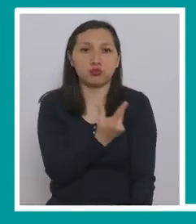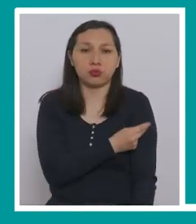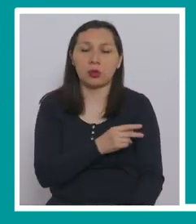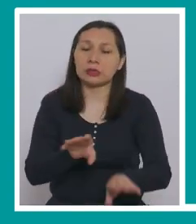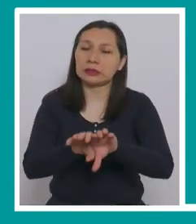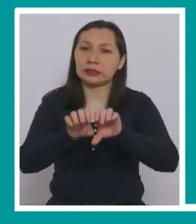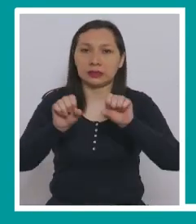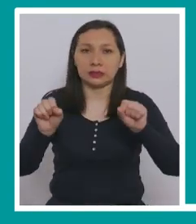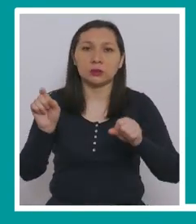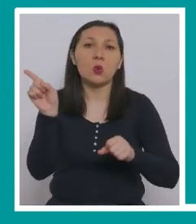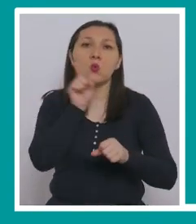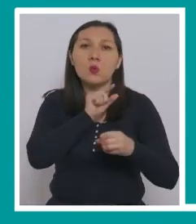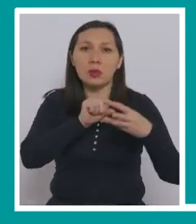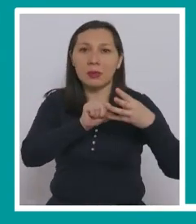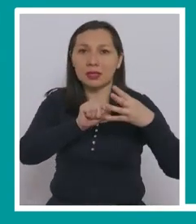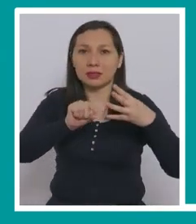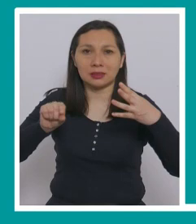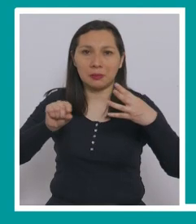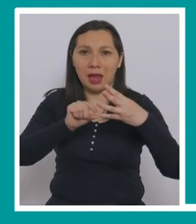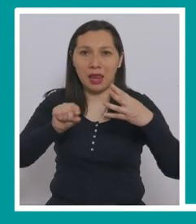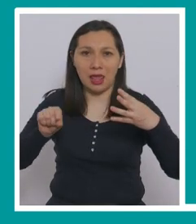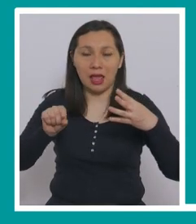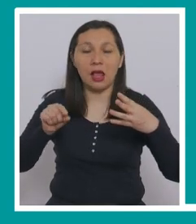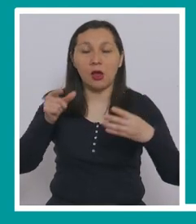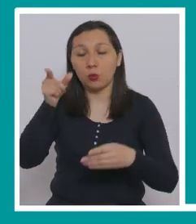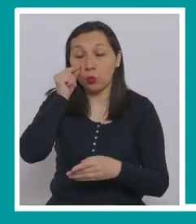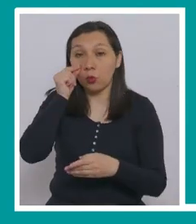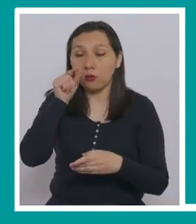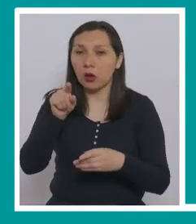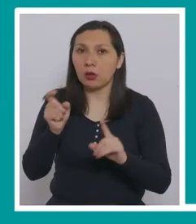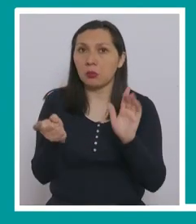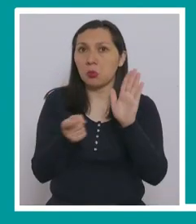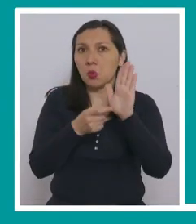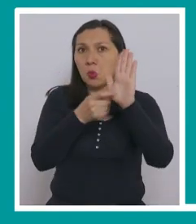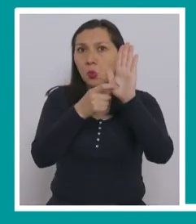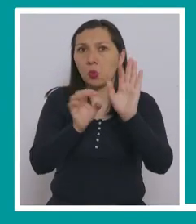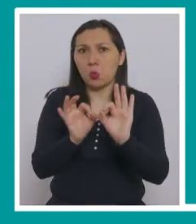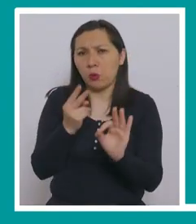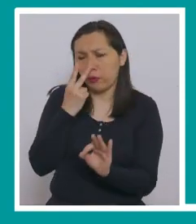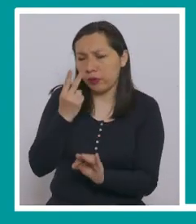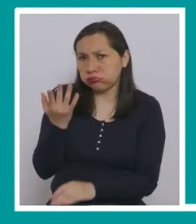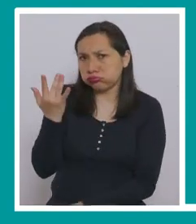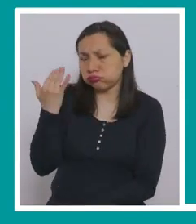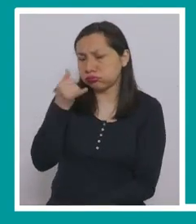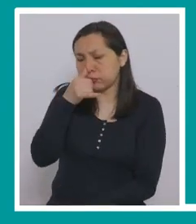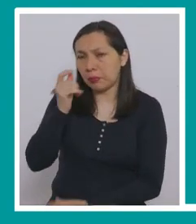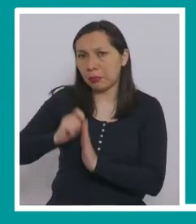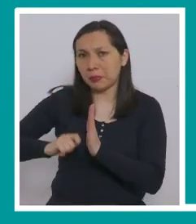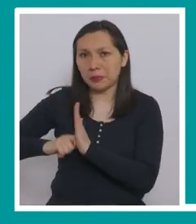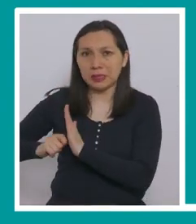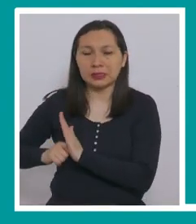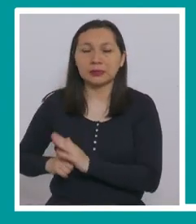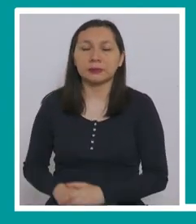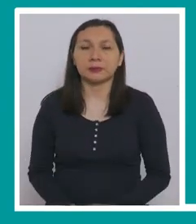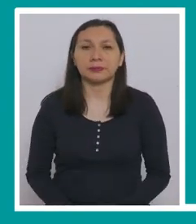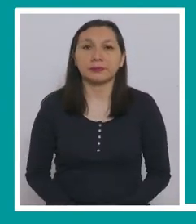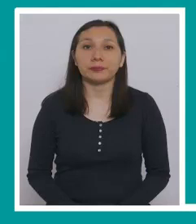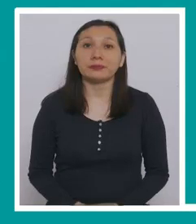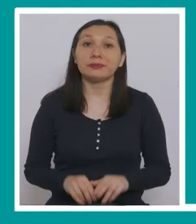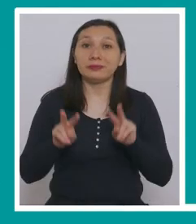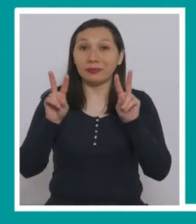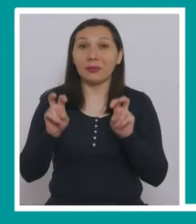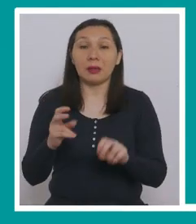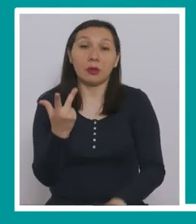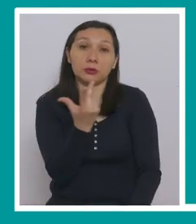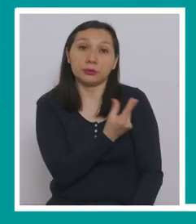colocaron en la última semana. Este es un récord que no veíamos desde hace muchísimos meses. En relación